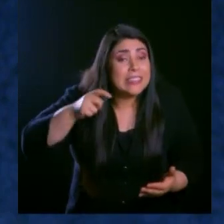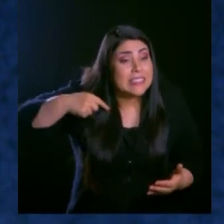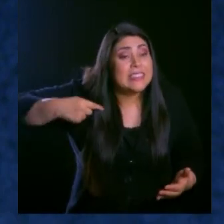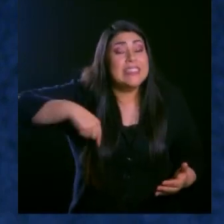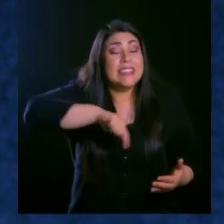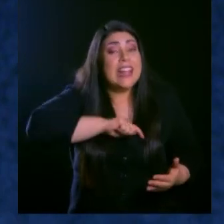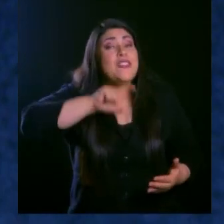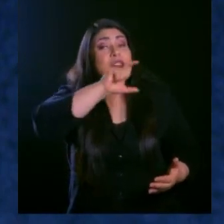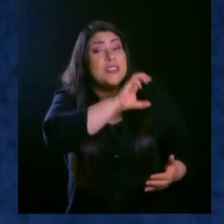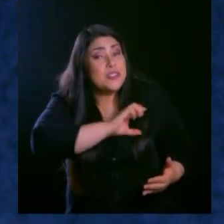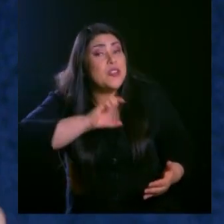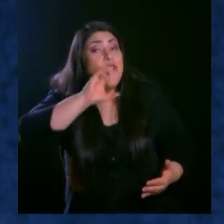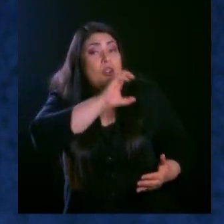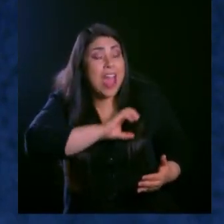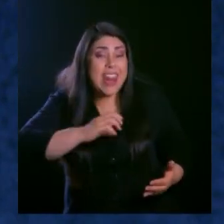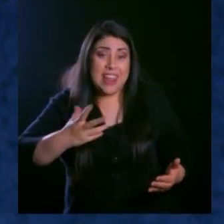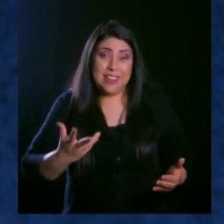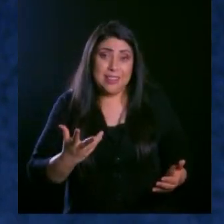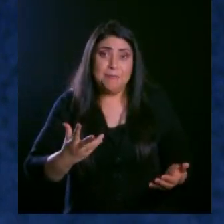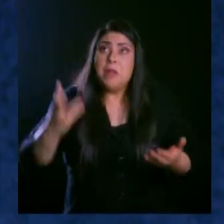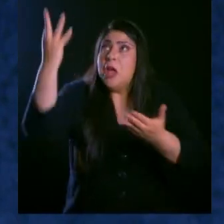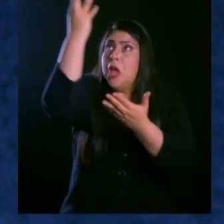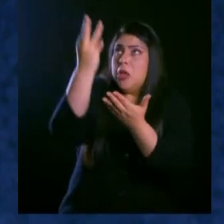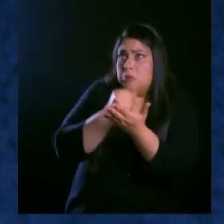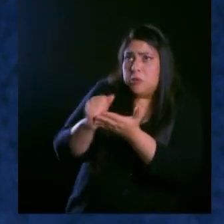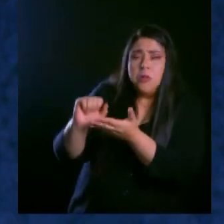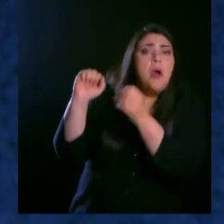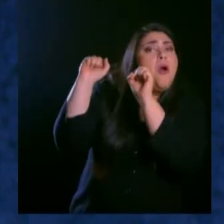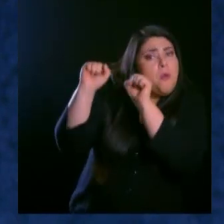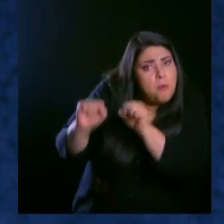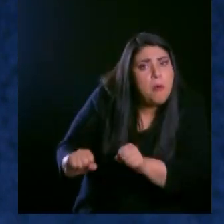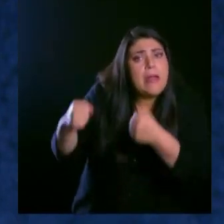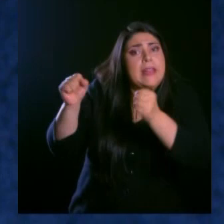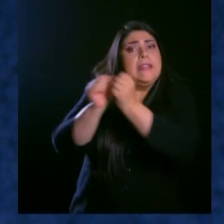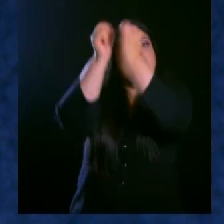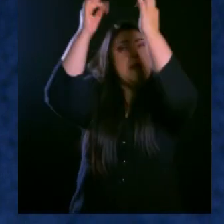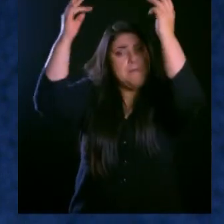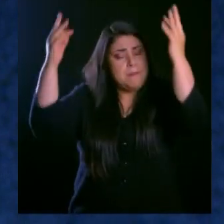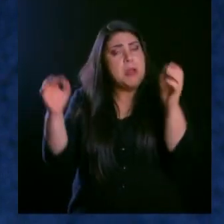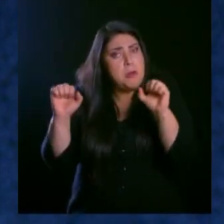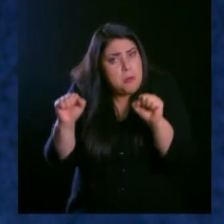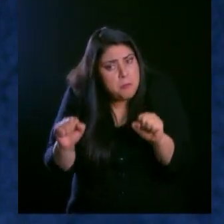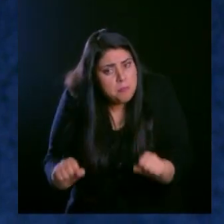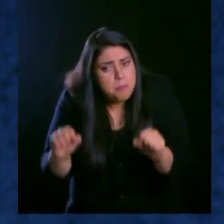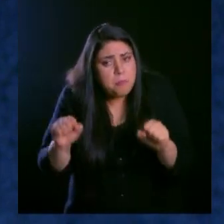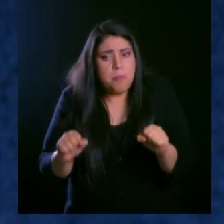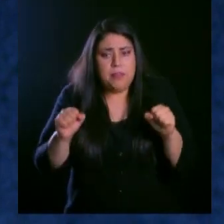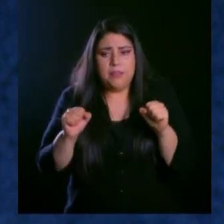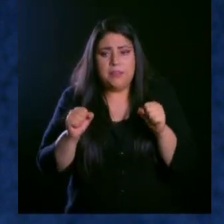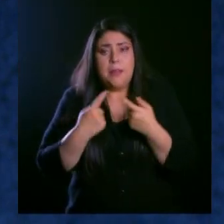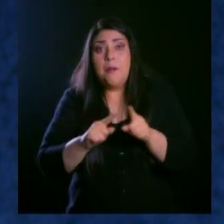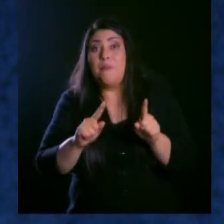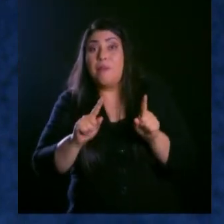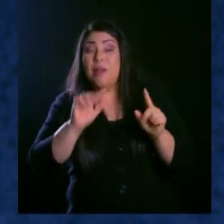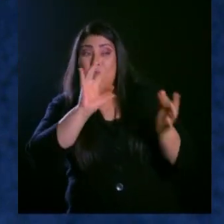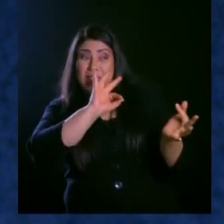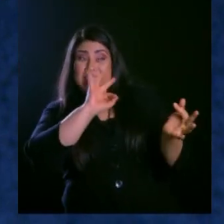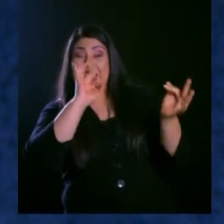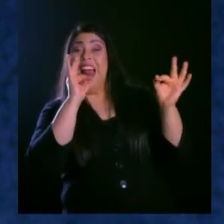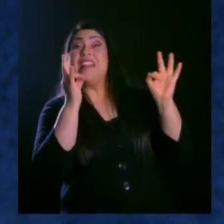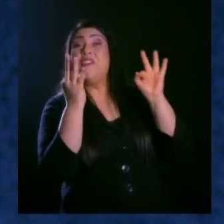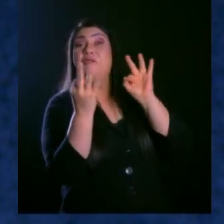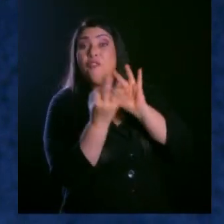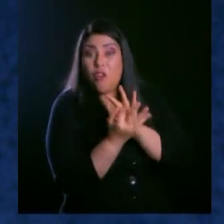nosotros. El Espíritu Santo puede hacer sus maravillas, puede llenar a todas las personas, pero la transformación